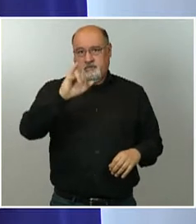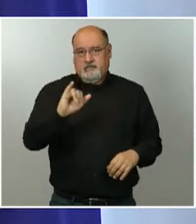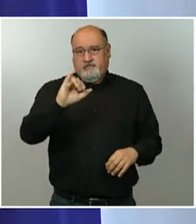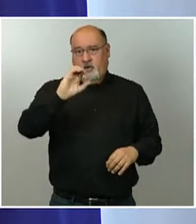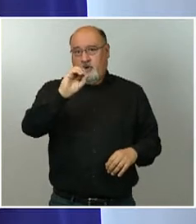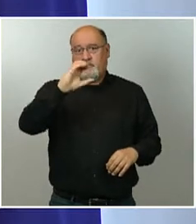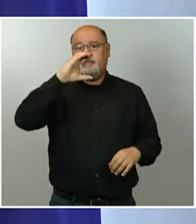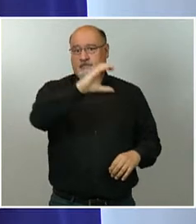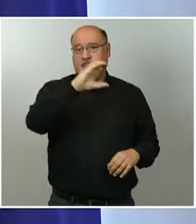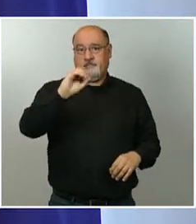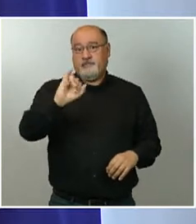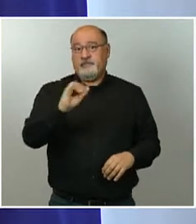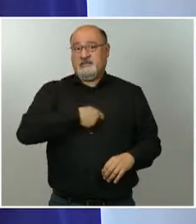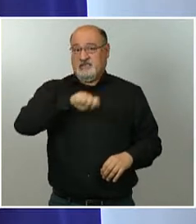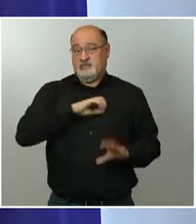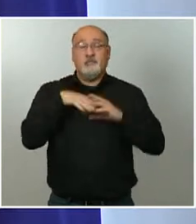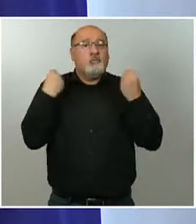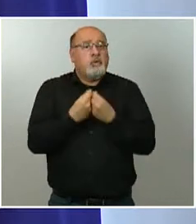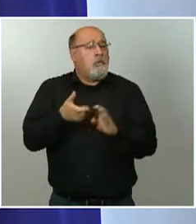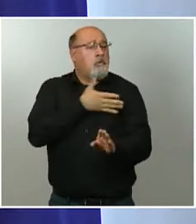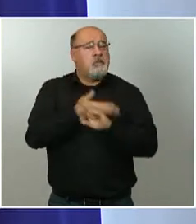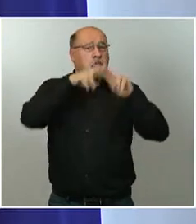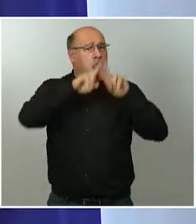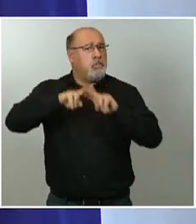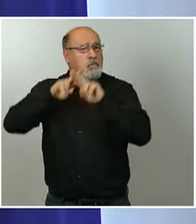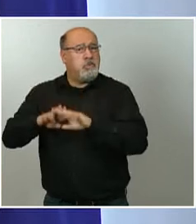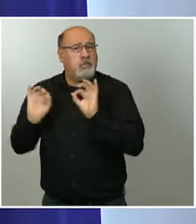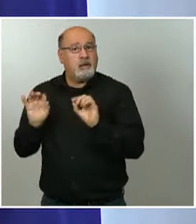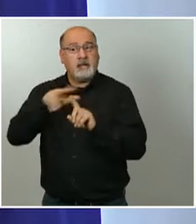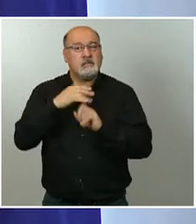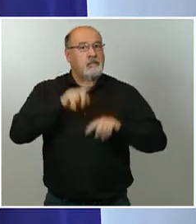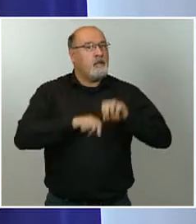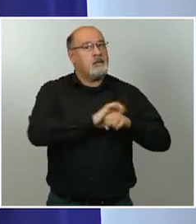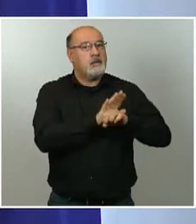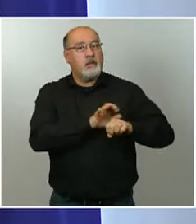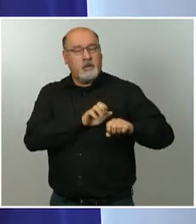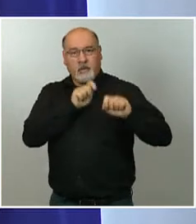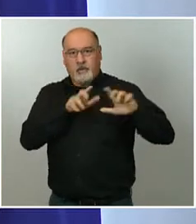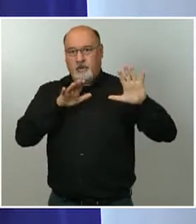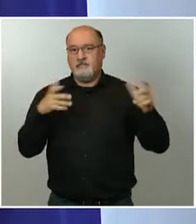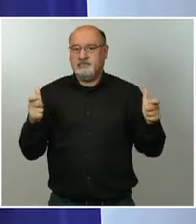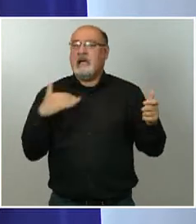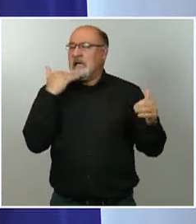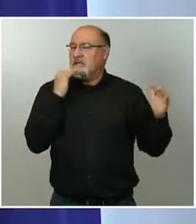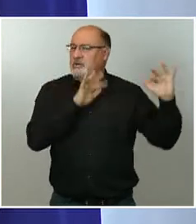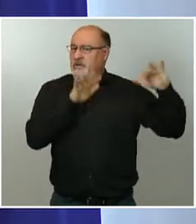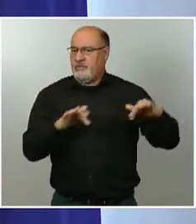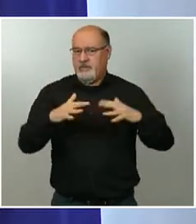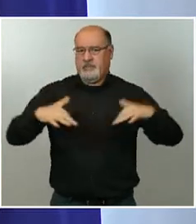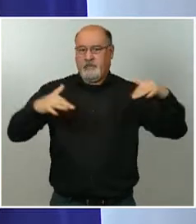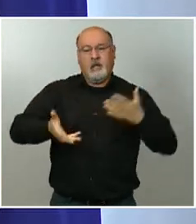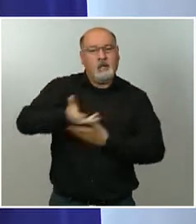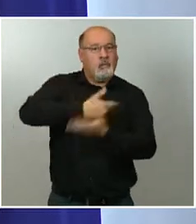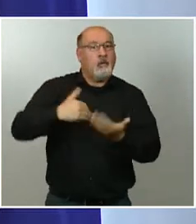siempre bajo la mirada atenta de la situación sanitaria, pero que hubiera algo de público que permitiera la sostenibilidad económica y